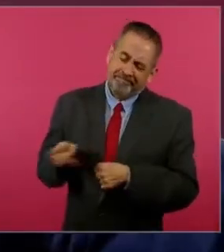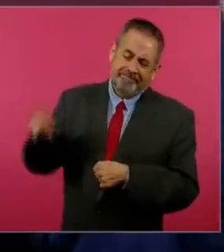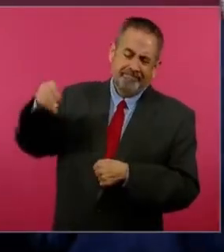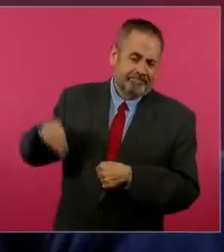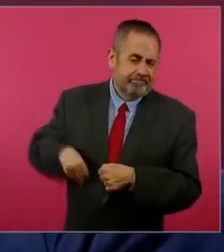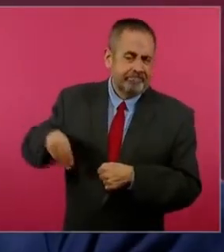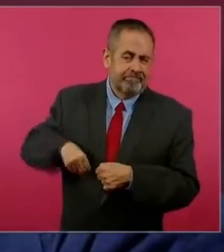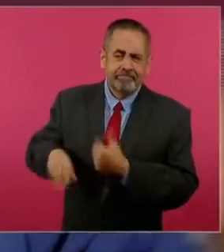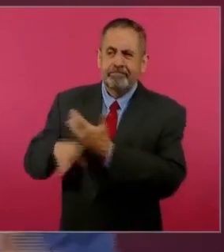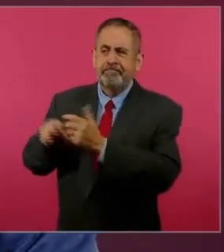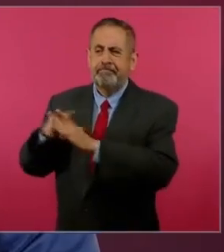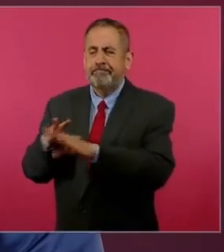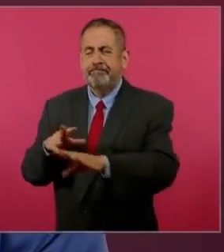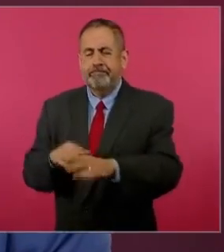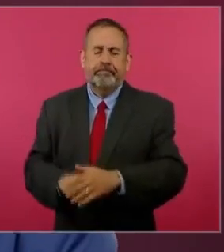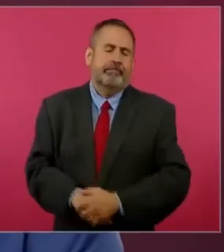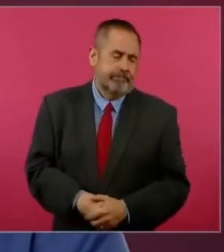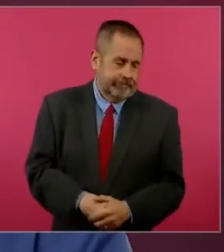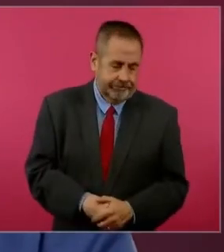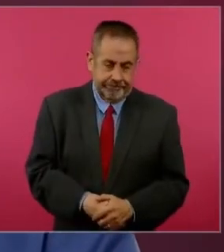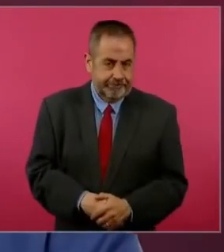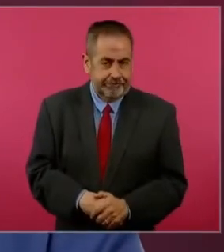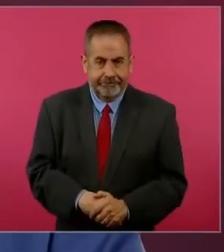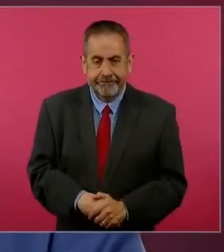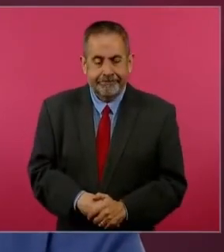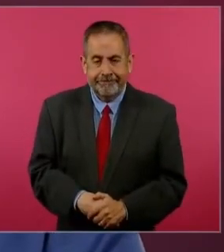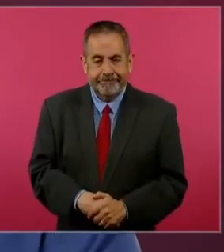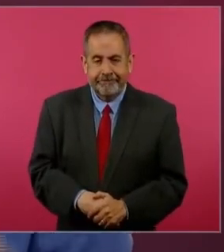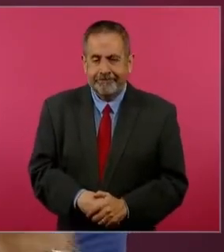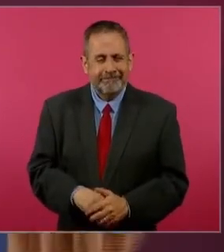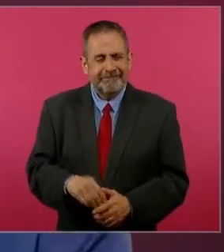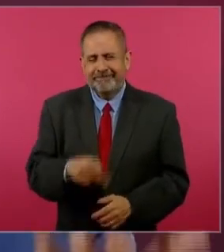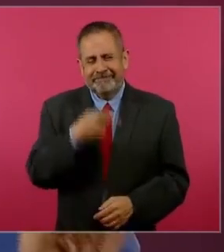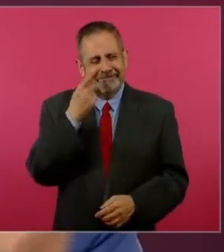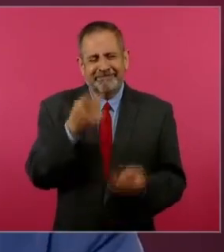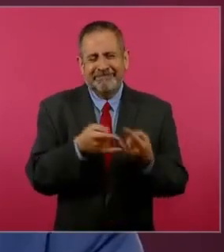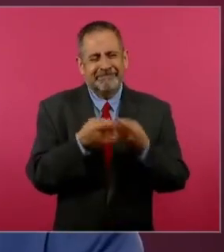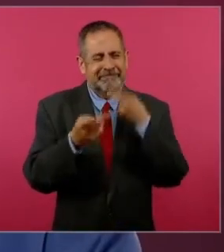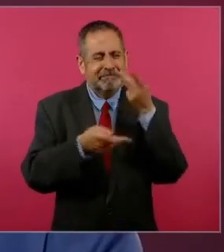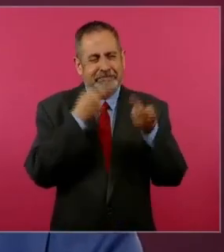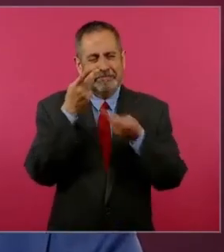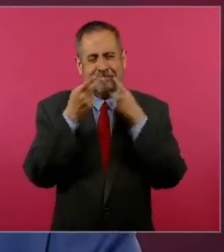dañan mucho a los estadounidenses. Puro cuento,